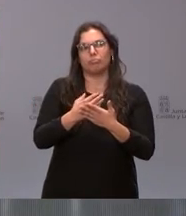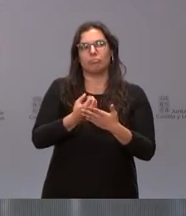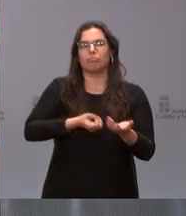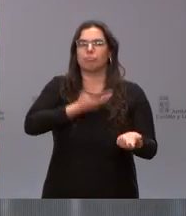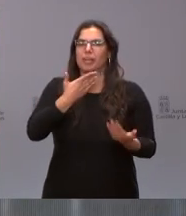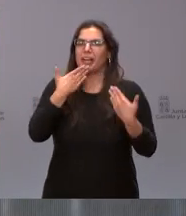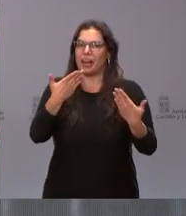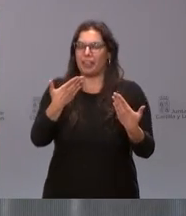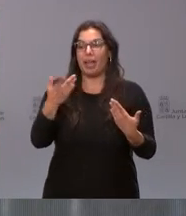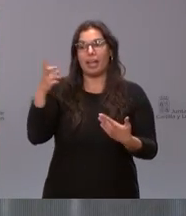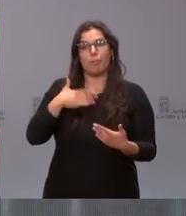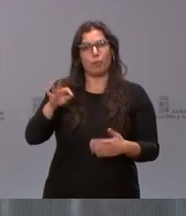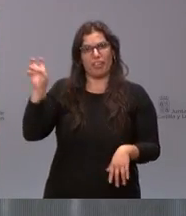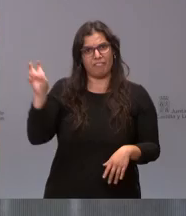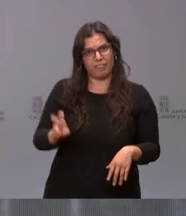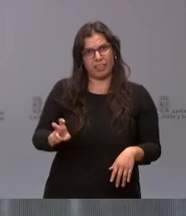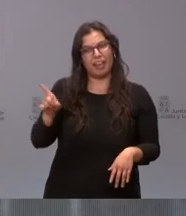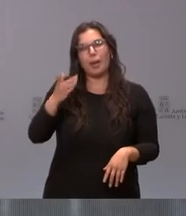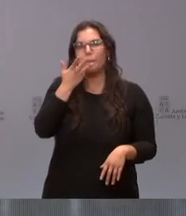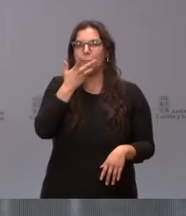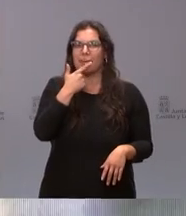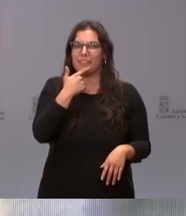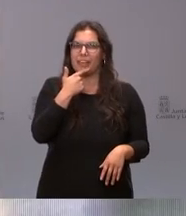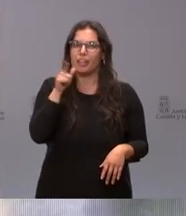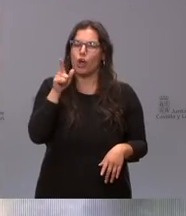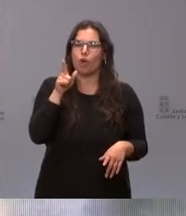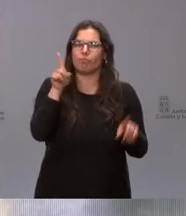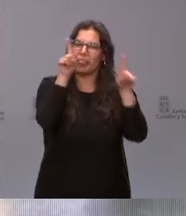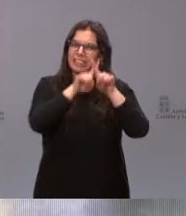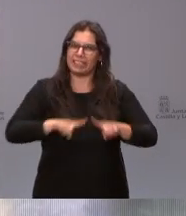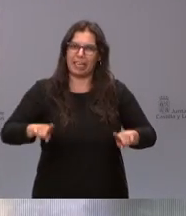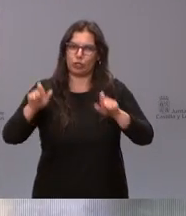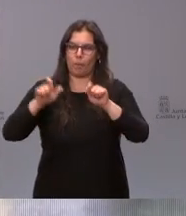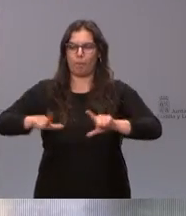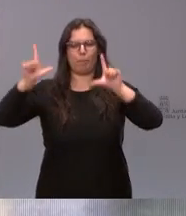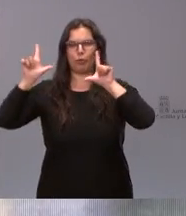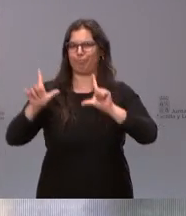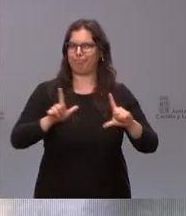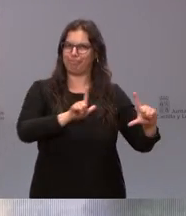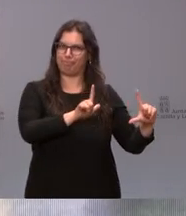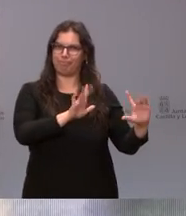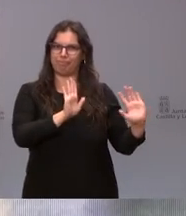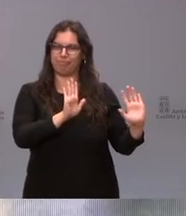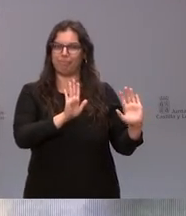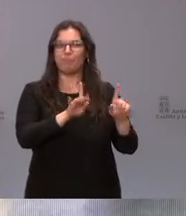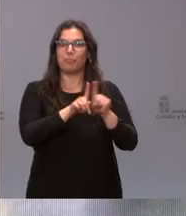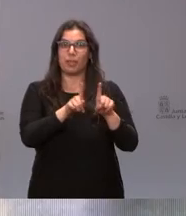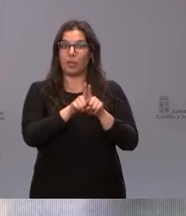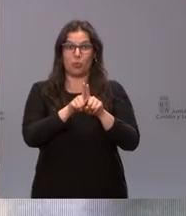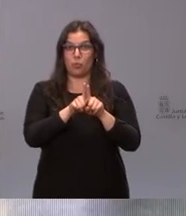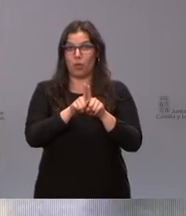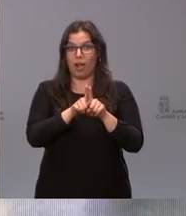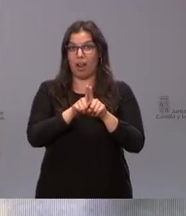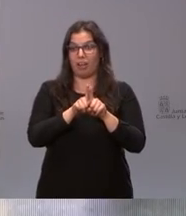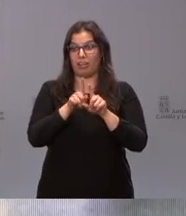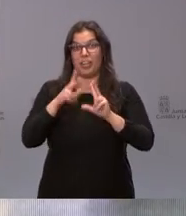podía haber estado aquí y ha preferido tener un papel discreto como el que está teniendo desde que